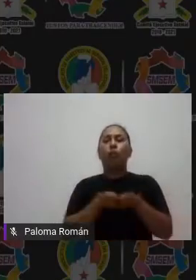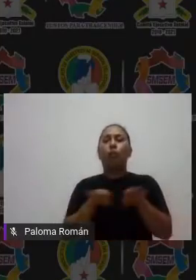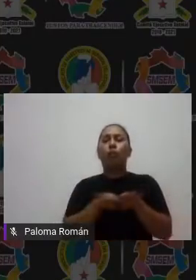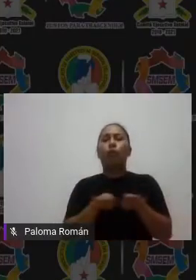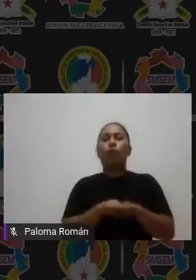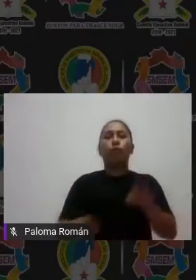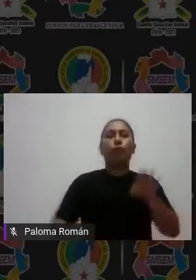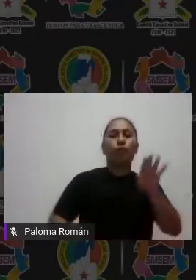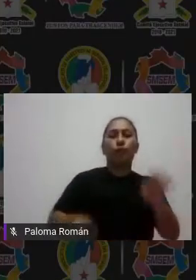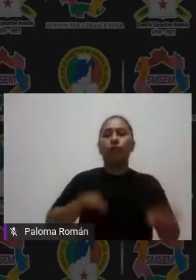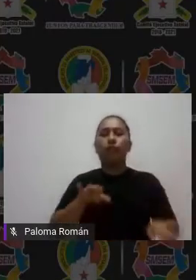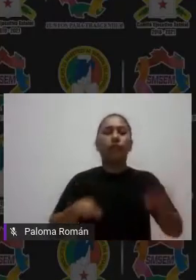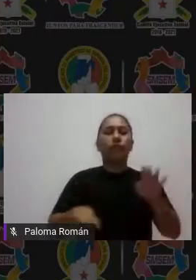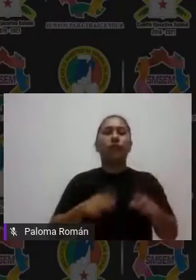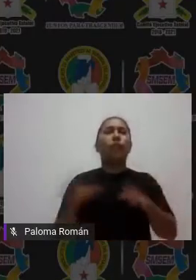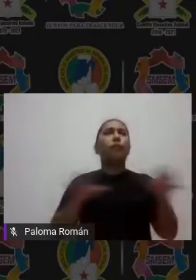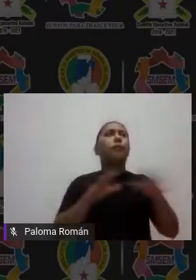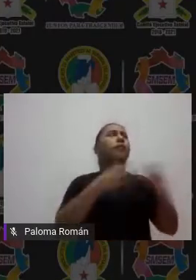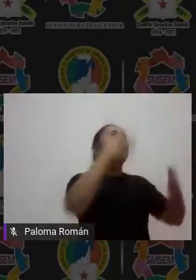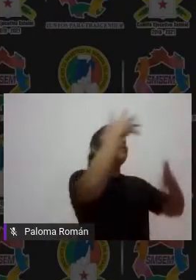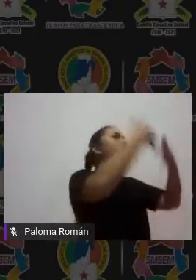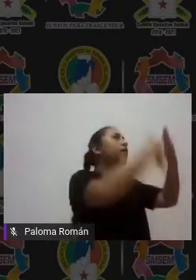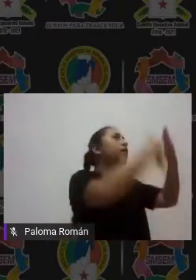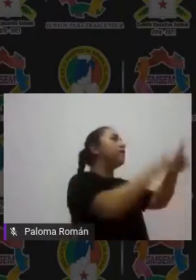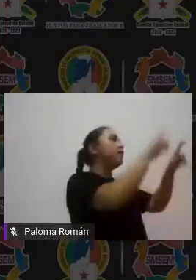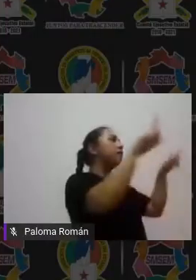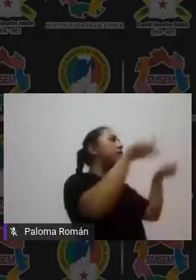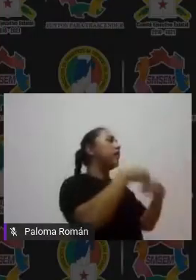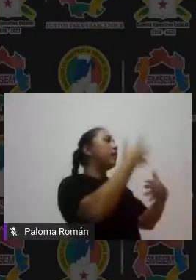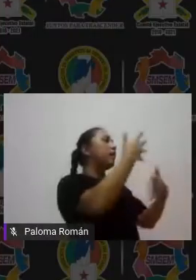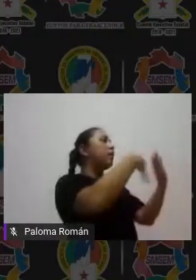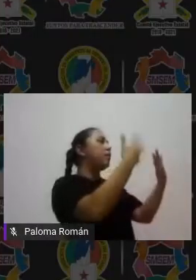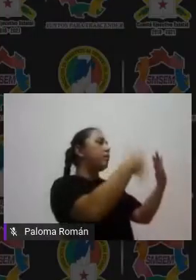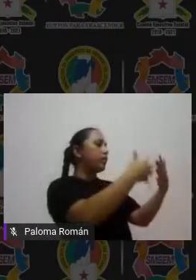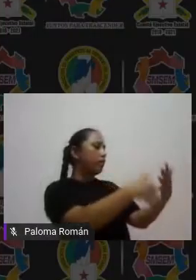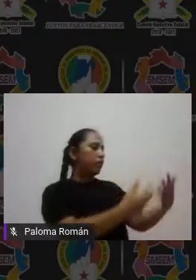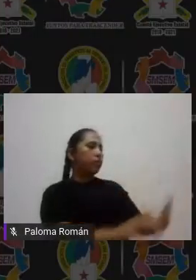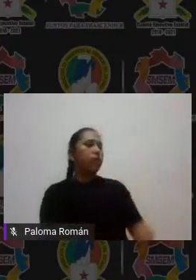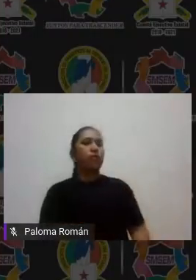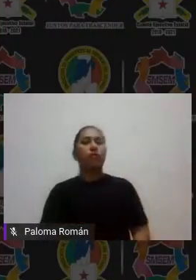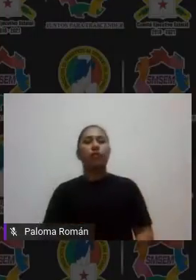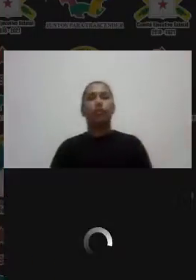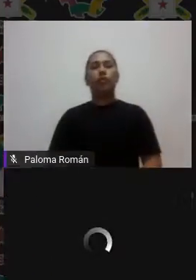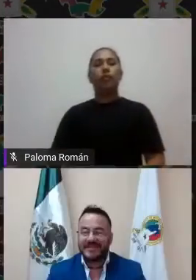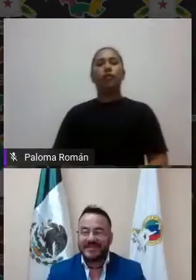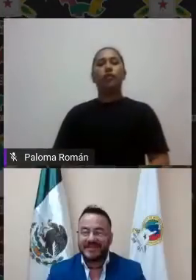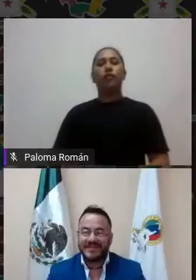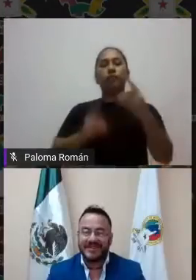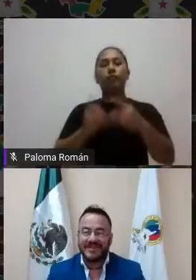diseño de situaciones y estaré para aclarar sus dudas el día de mañana muchísimas gracias